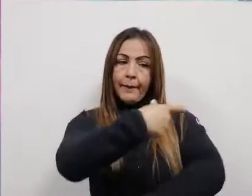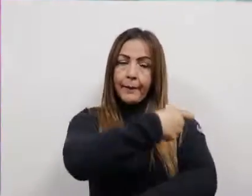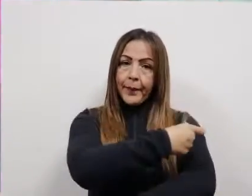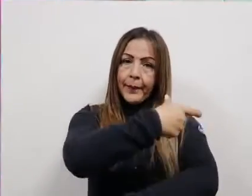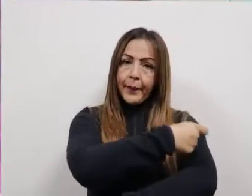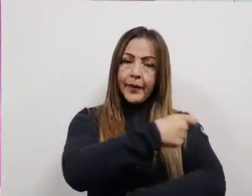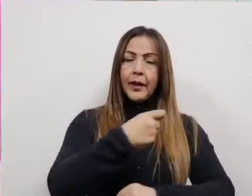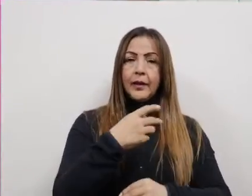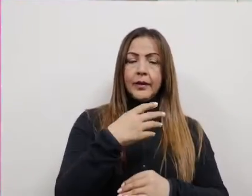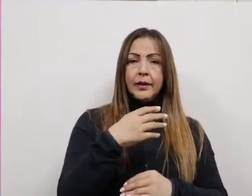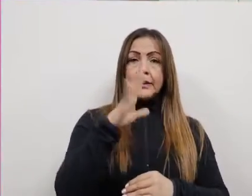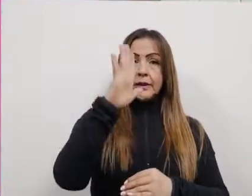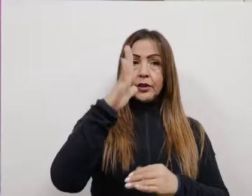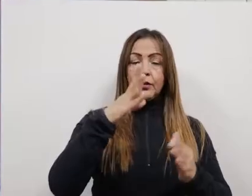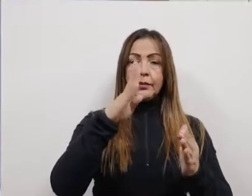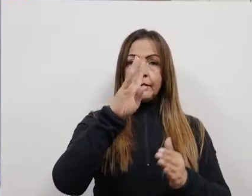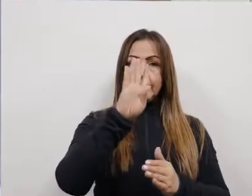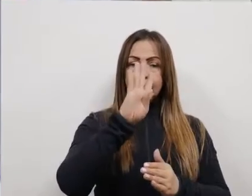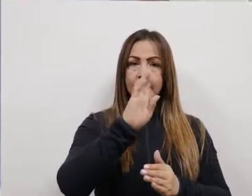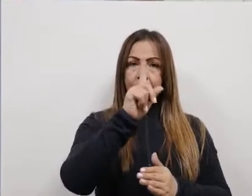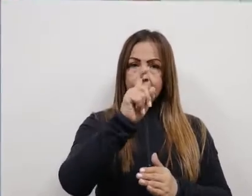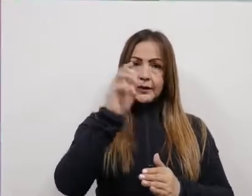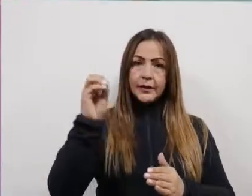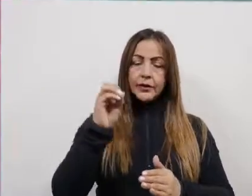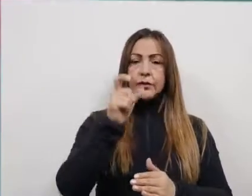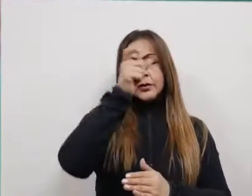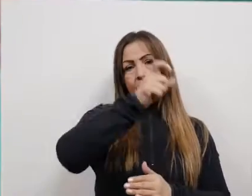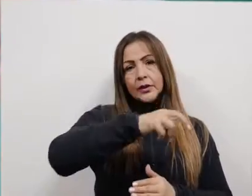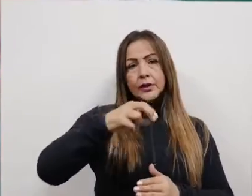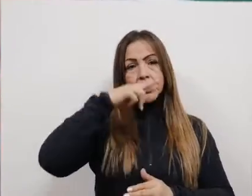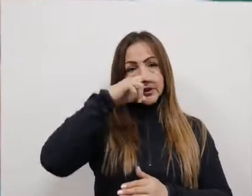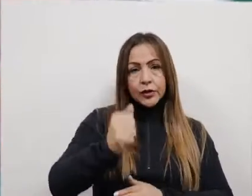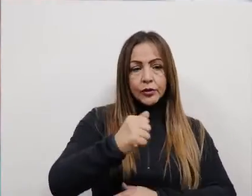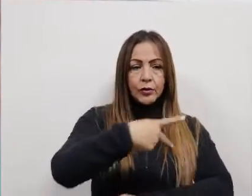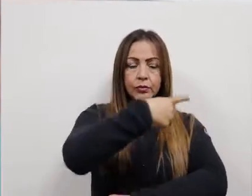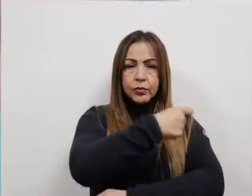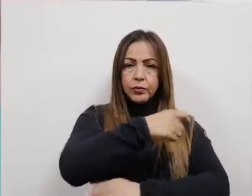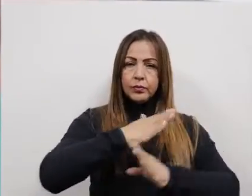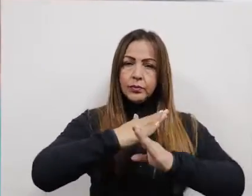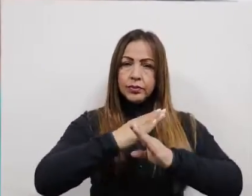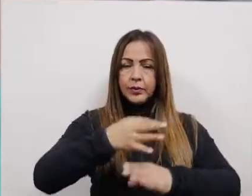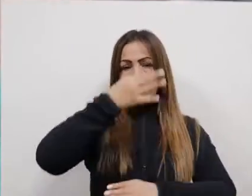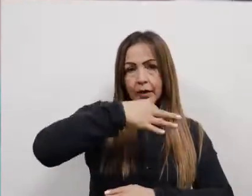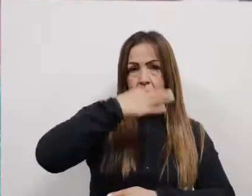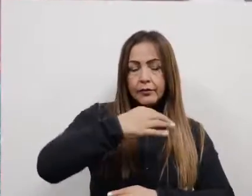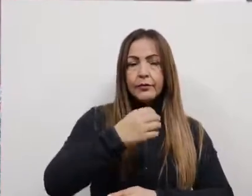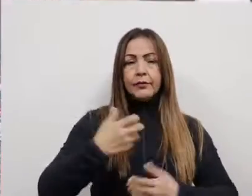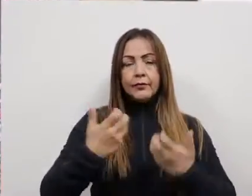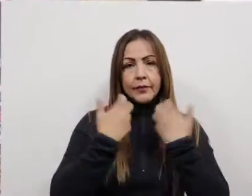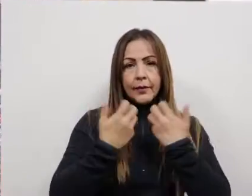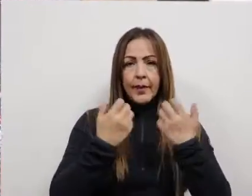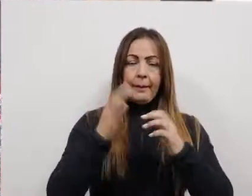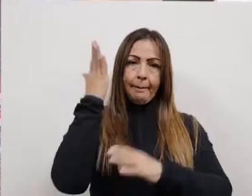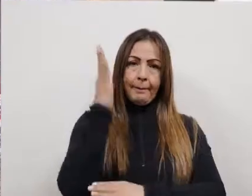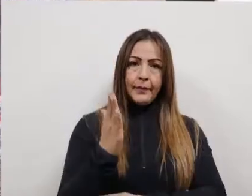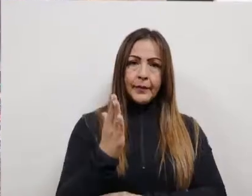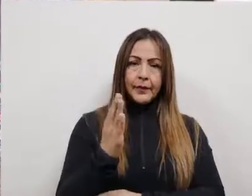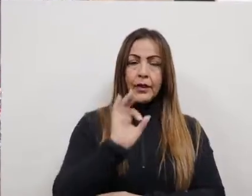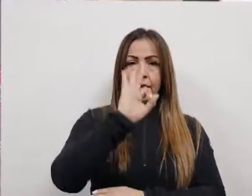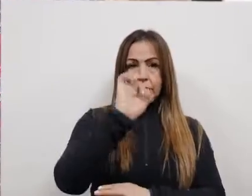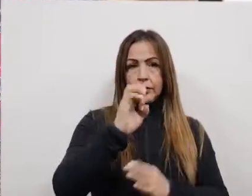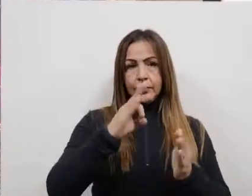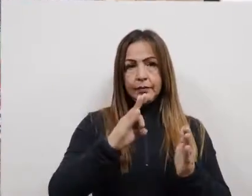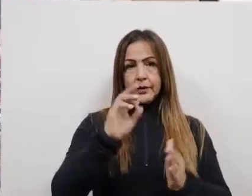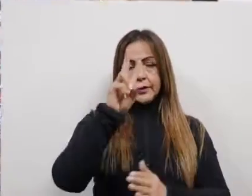extramural, vacunando a 5.619 menores con vacuna de pentavalente triple viral fiebre